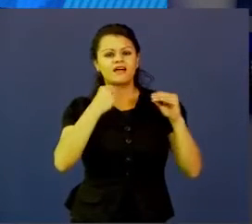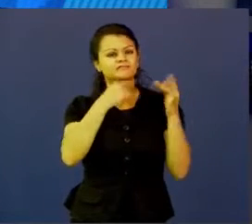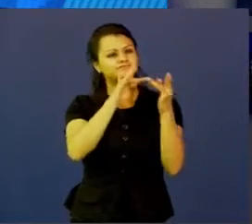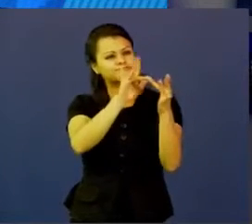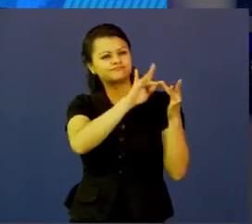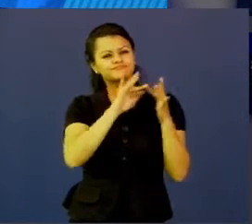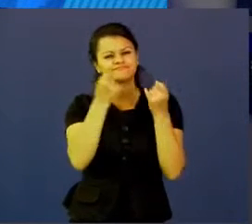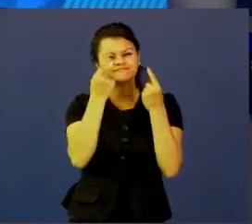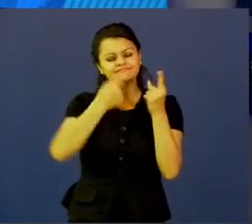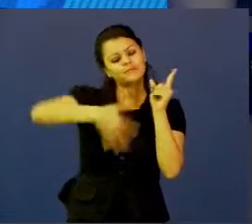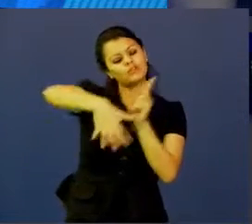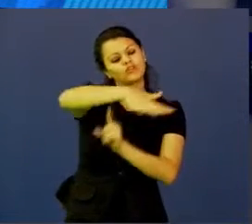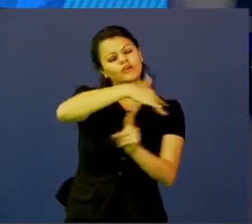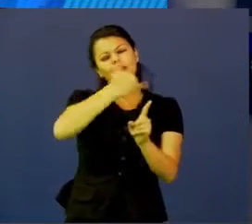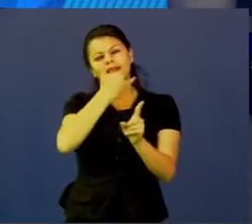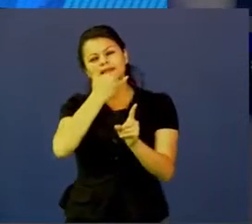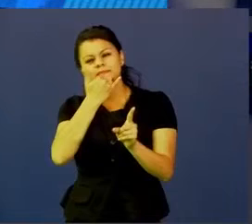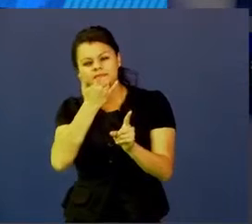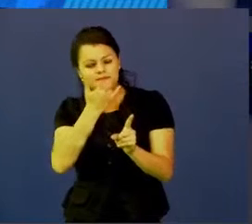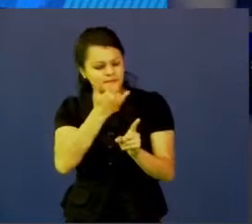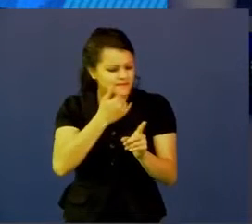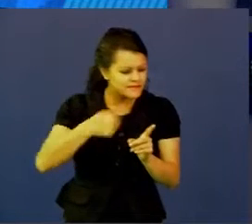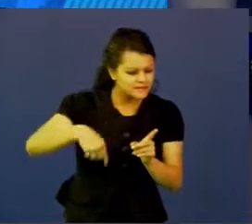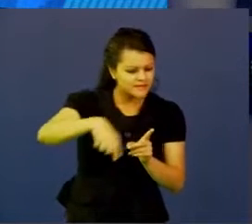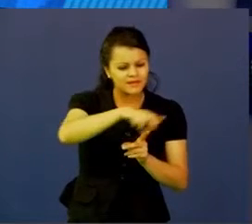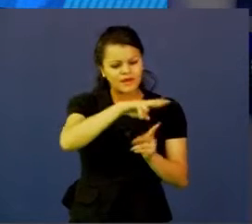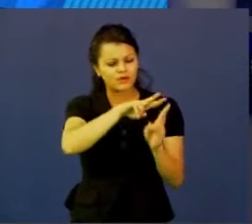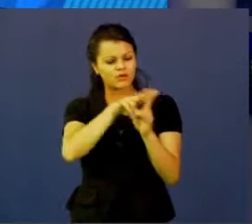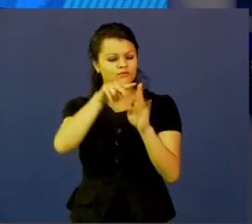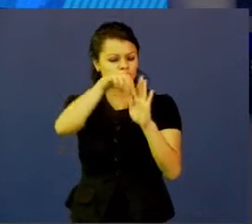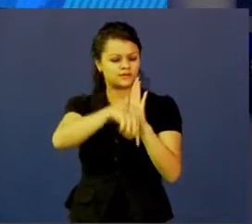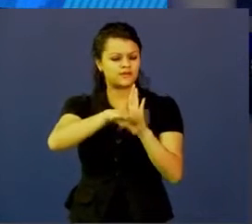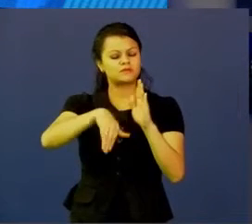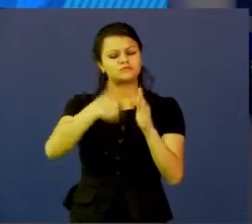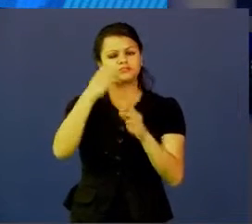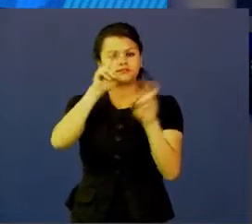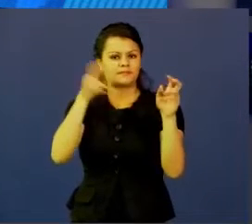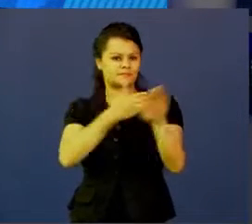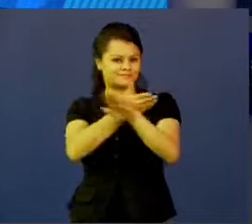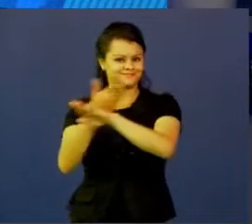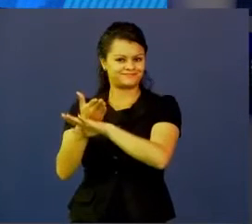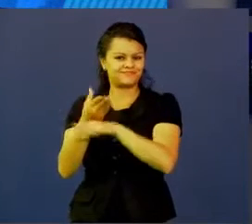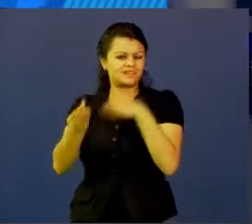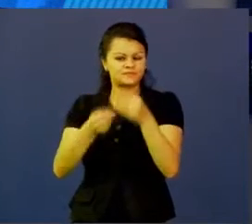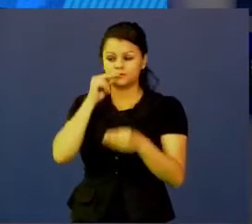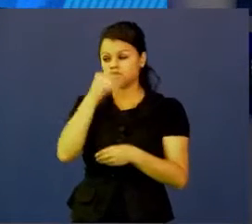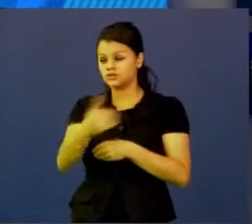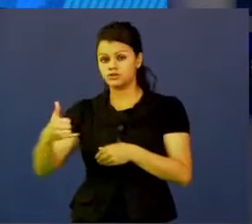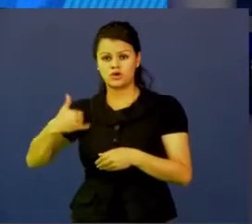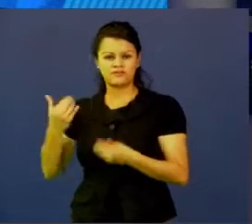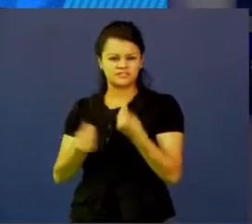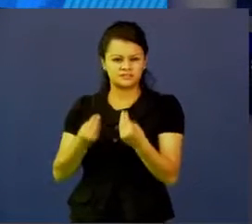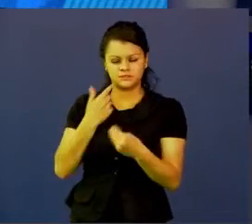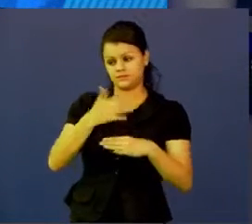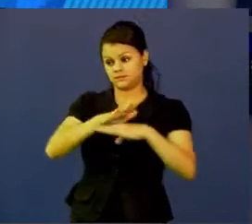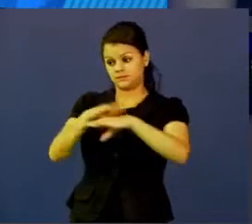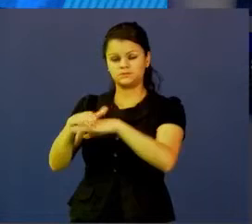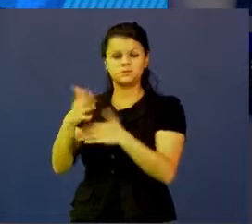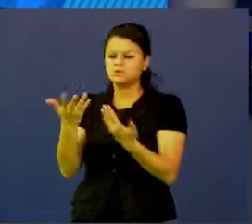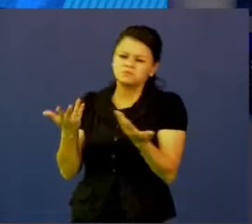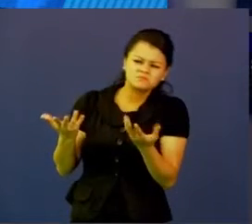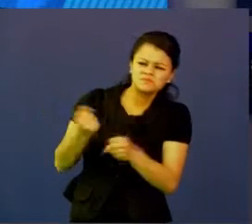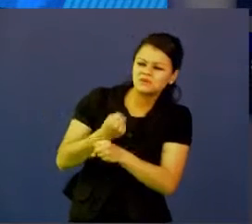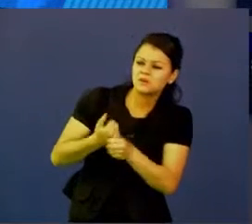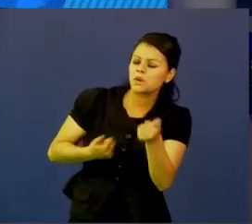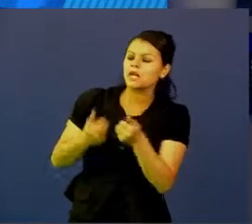pasando en el entorno, y definir los temas. Entonces lo que hacemos es con los niños y jóvenes, les decimos, bueno, ¿qué quieren trabajar? ¿Qué temática los apasiona?